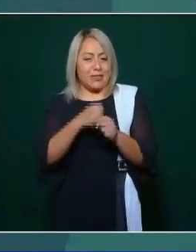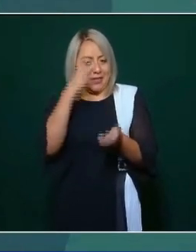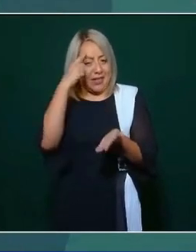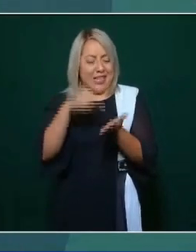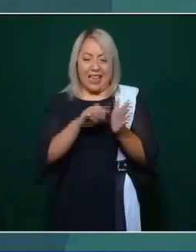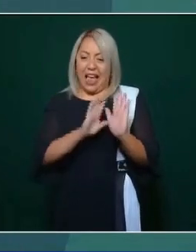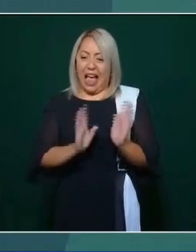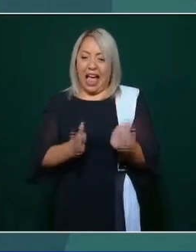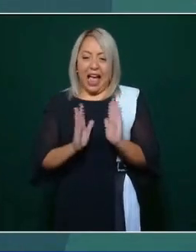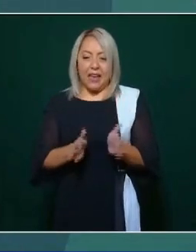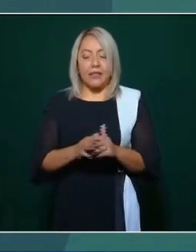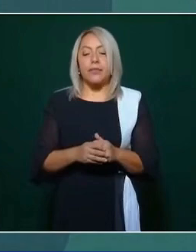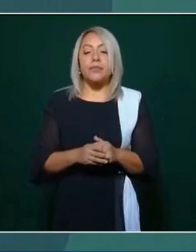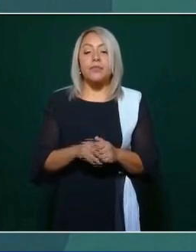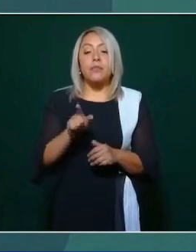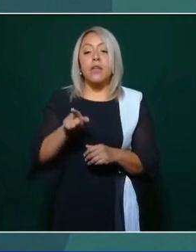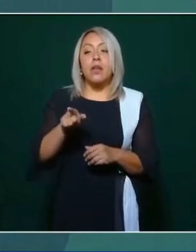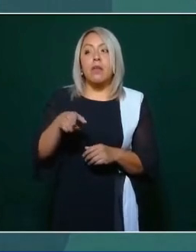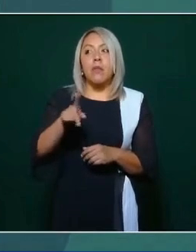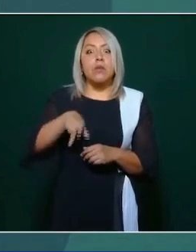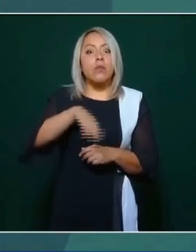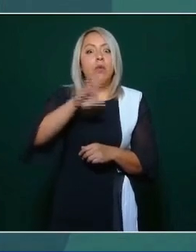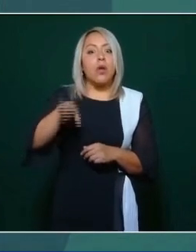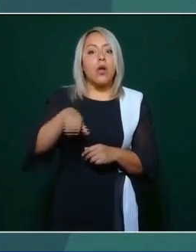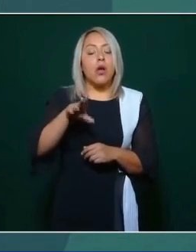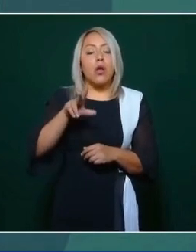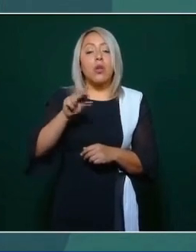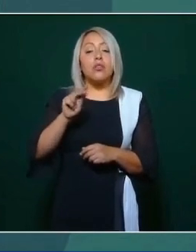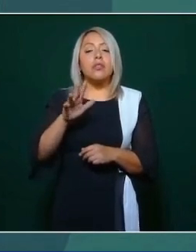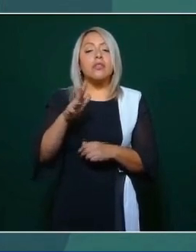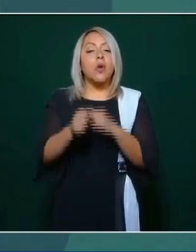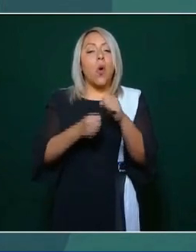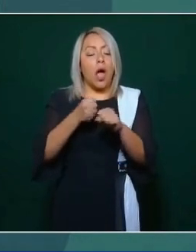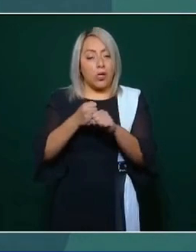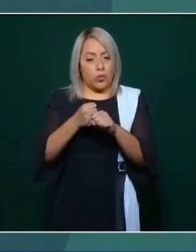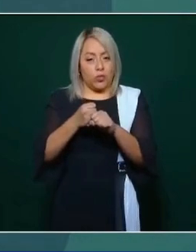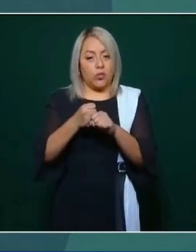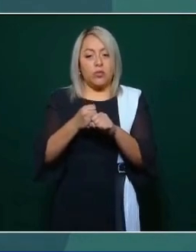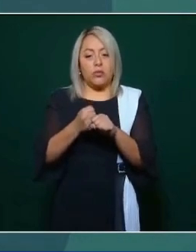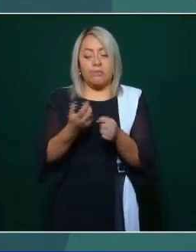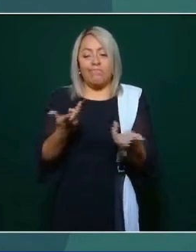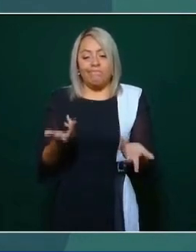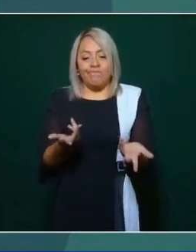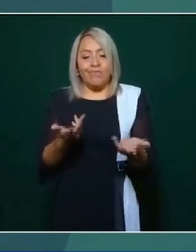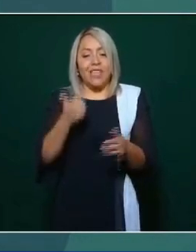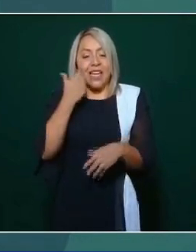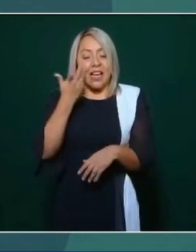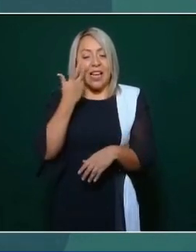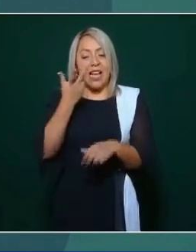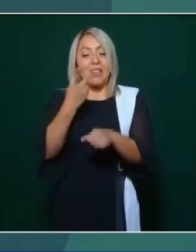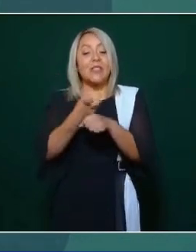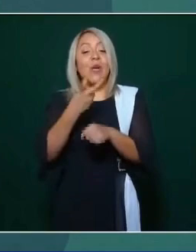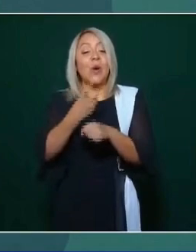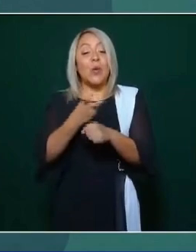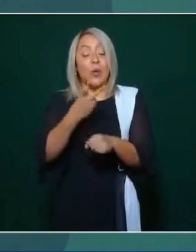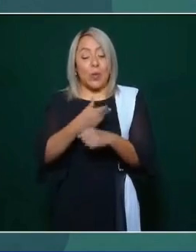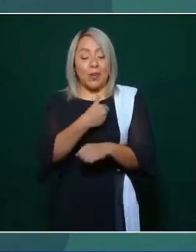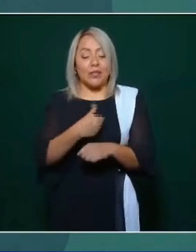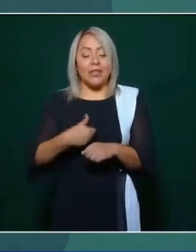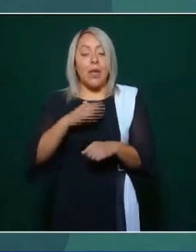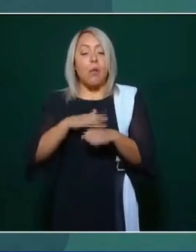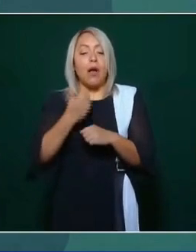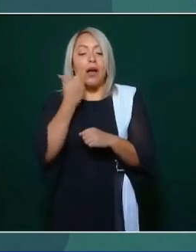murió a los 85 en aquel entonces entonces que el vicepresidente iba a llegar